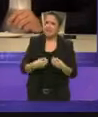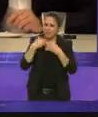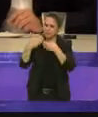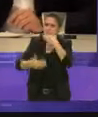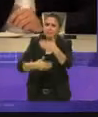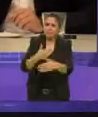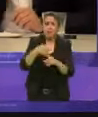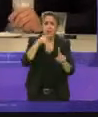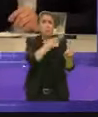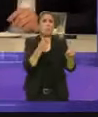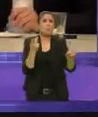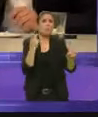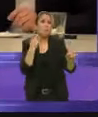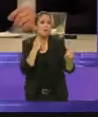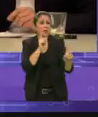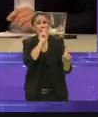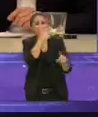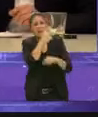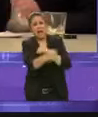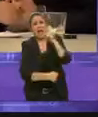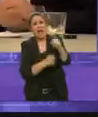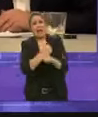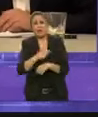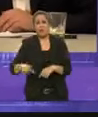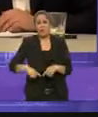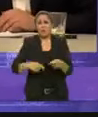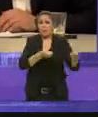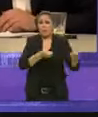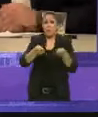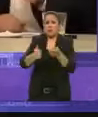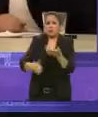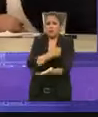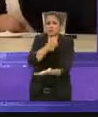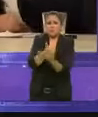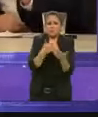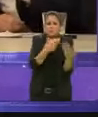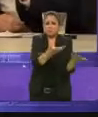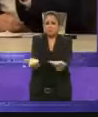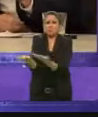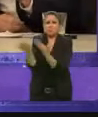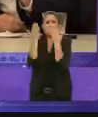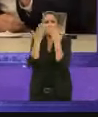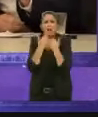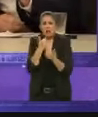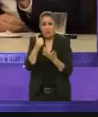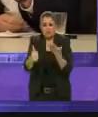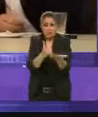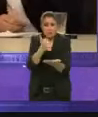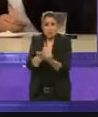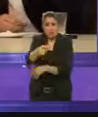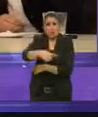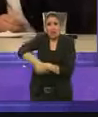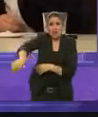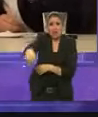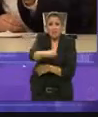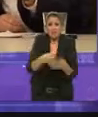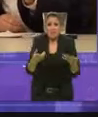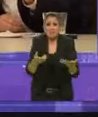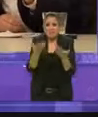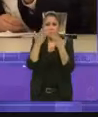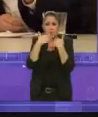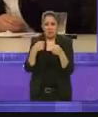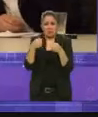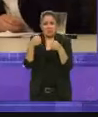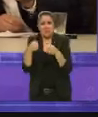político lleva 27 años gobernando la ciudad y esta ciudad no es ni más segura